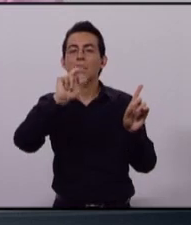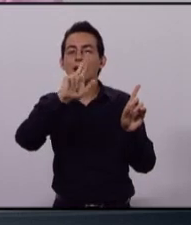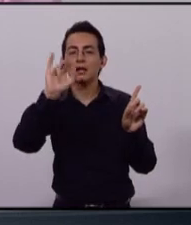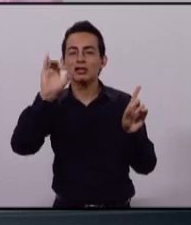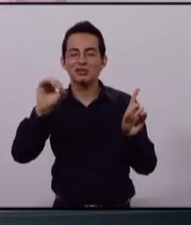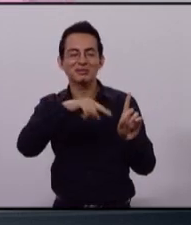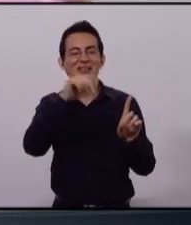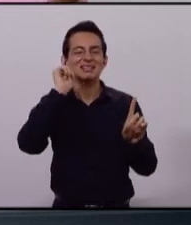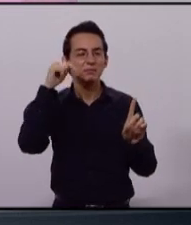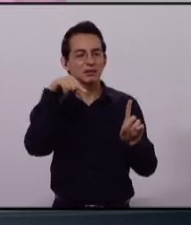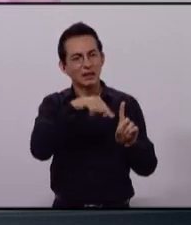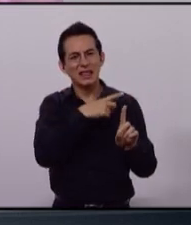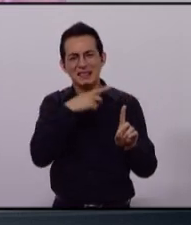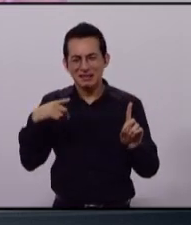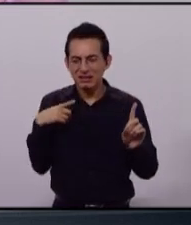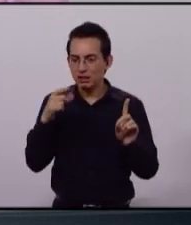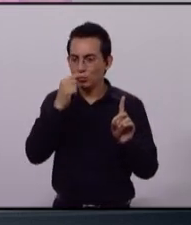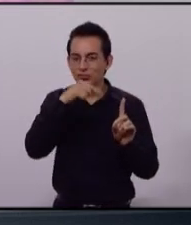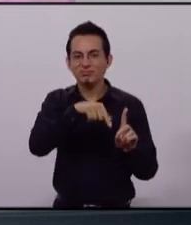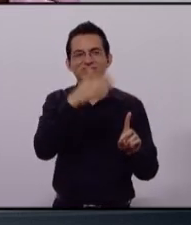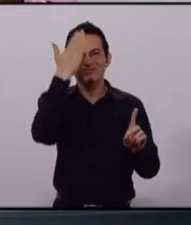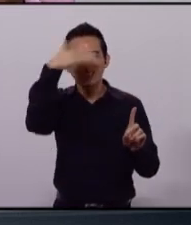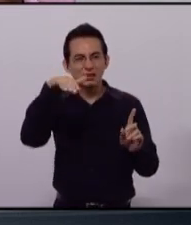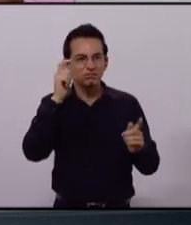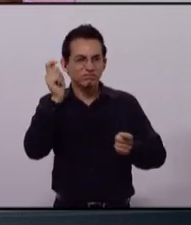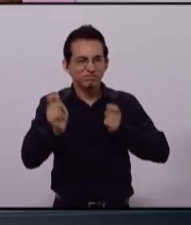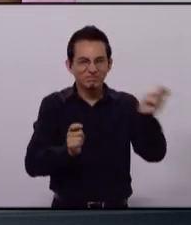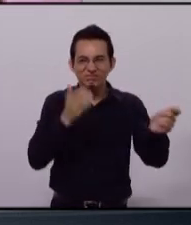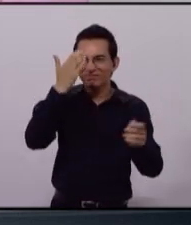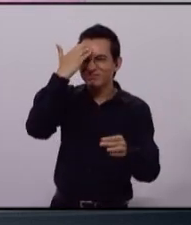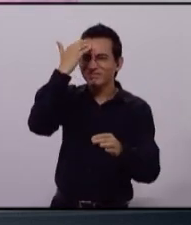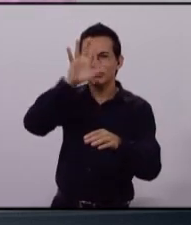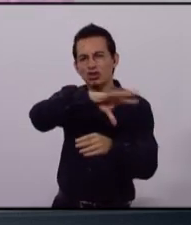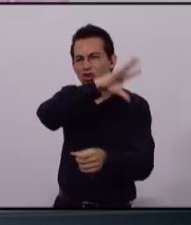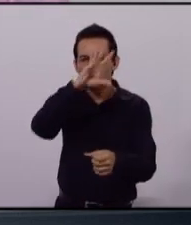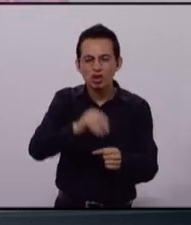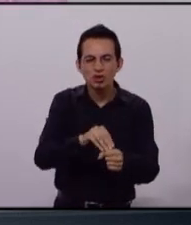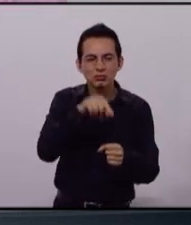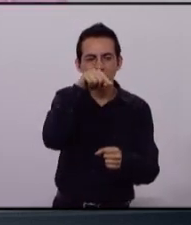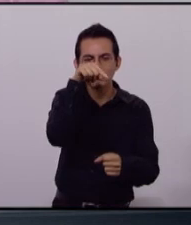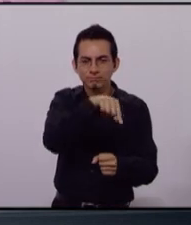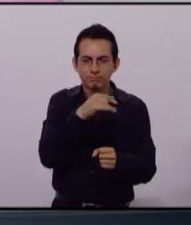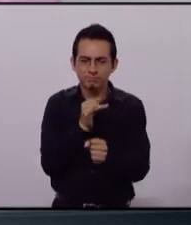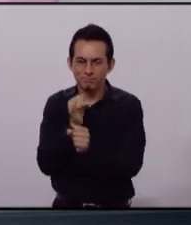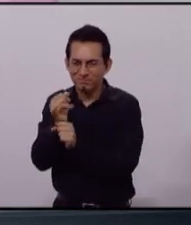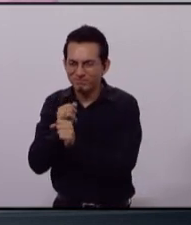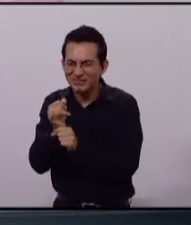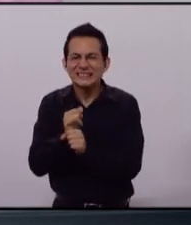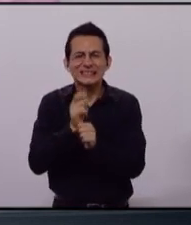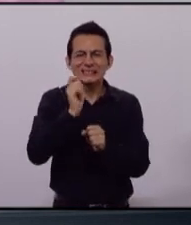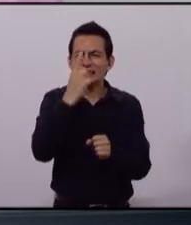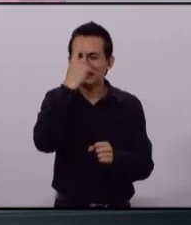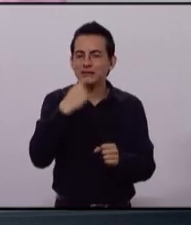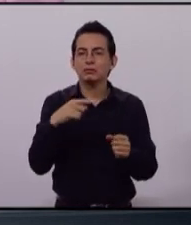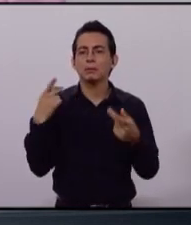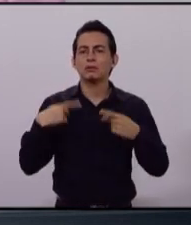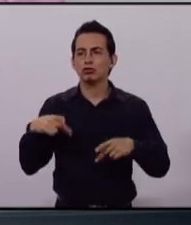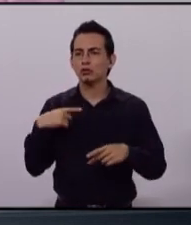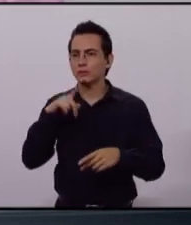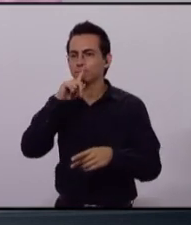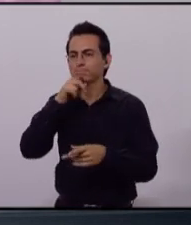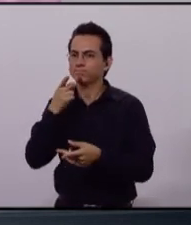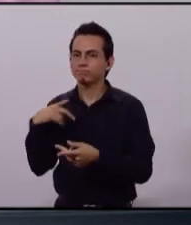comunidad, que conozca a la colonia, y que esté supervisado no solo por comandantes, sino que esté supervisado por un buzón anónimo,